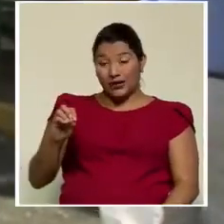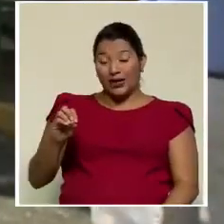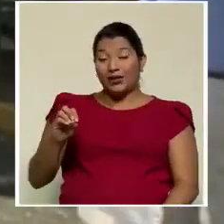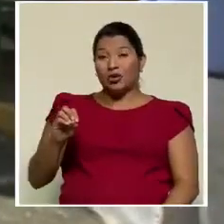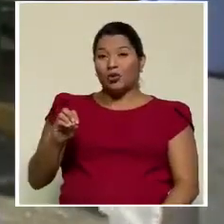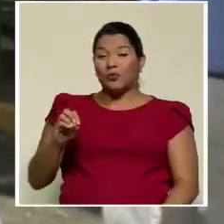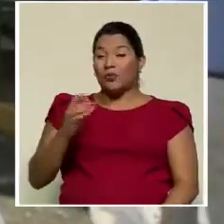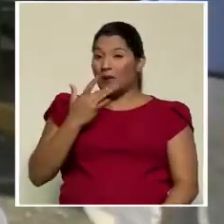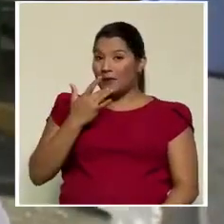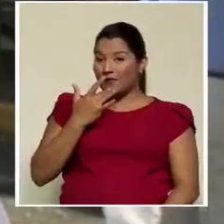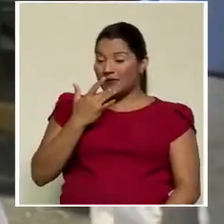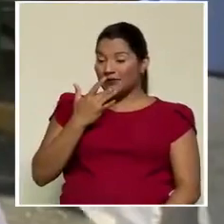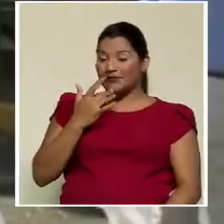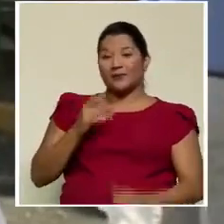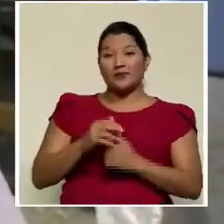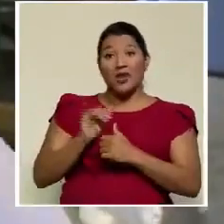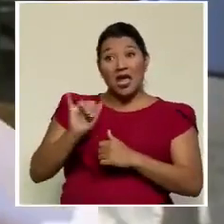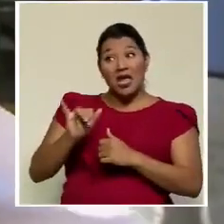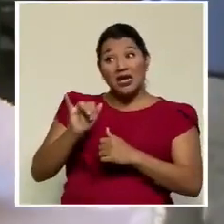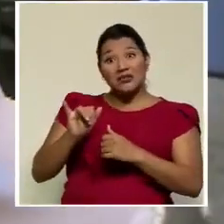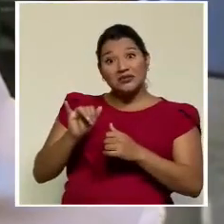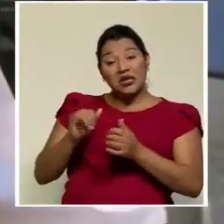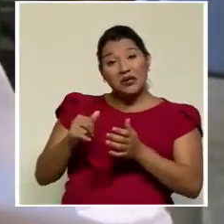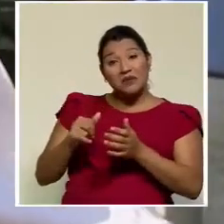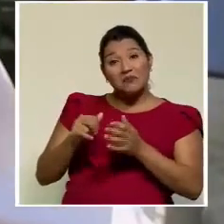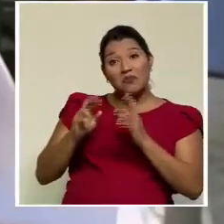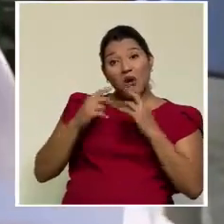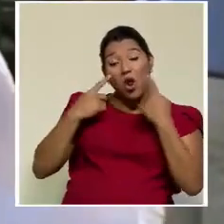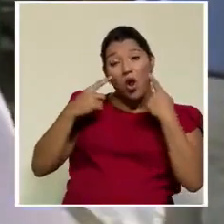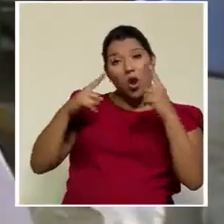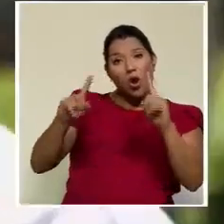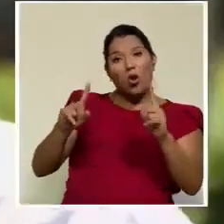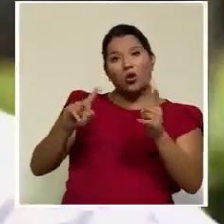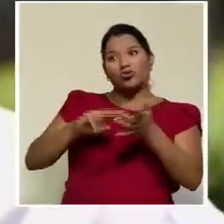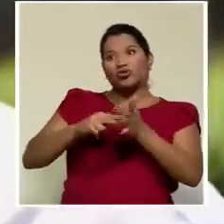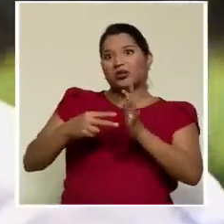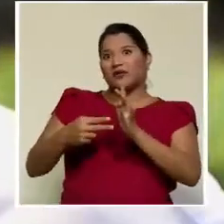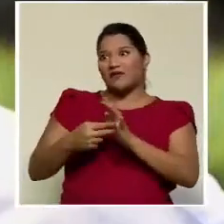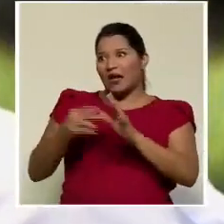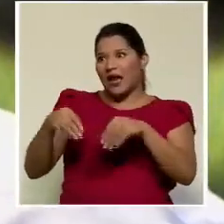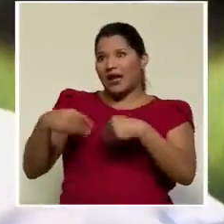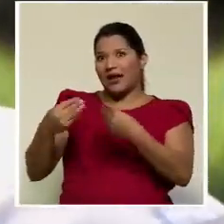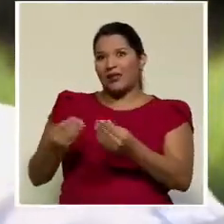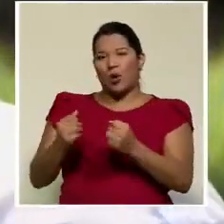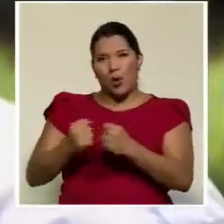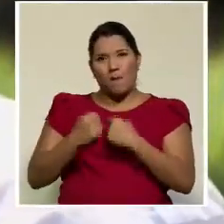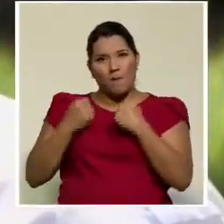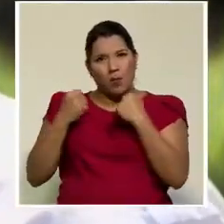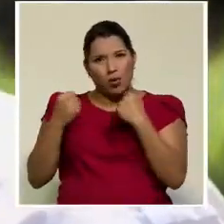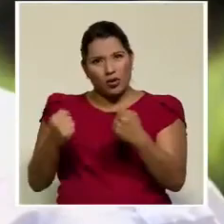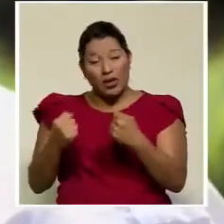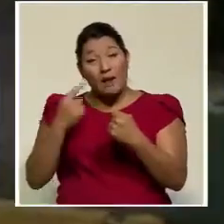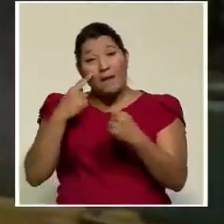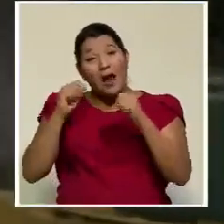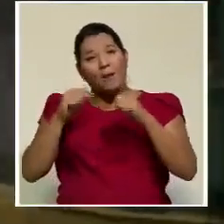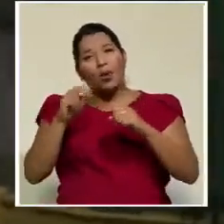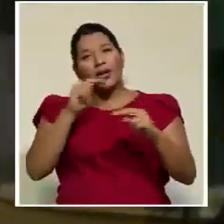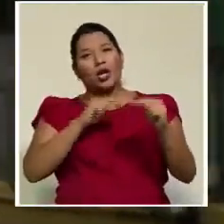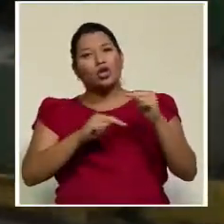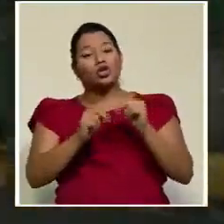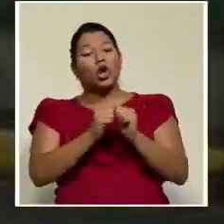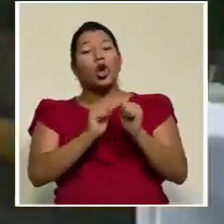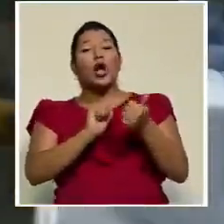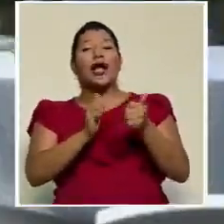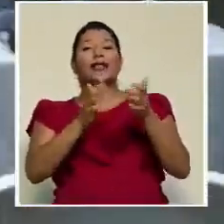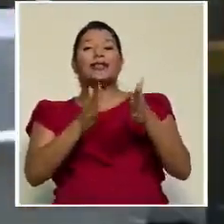preferencias, resultado que parecía asignarle una cuota interna de poder más que suficiente para negociar con el candidato